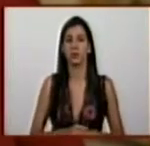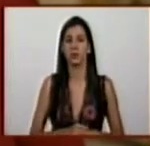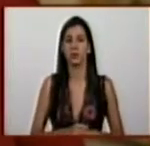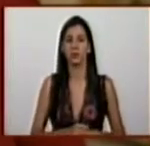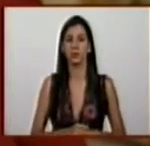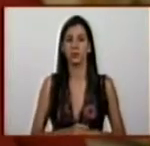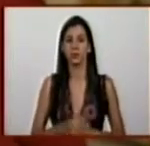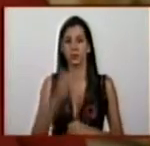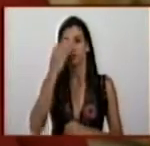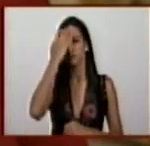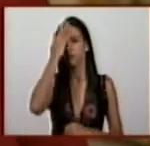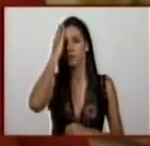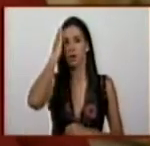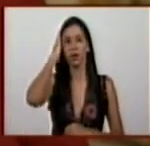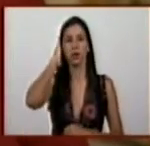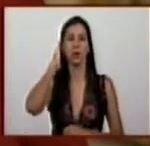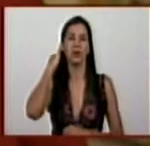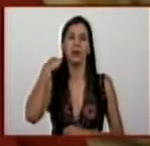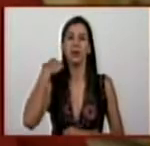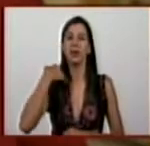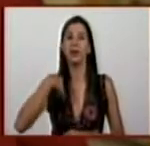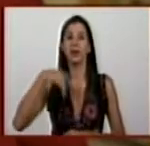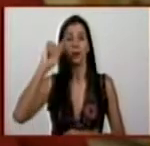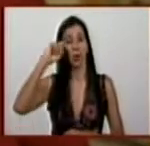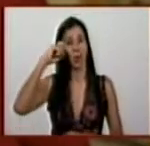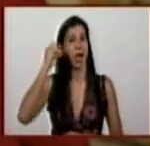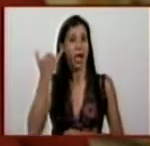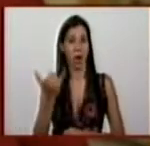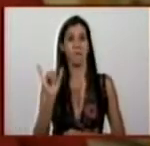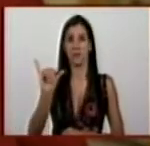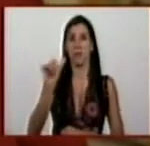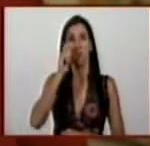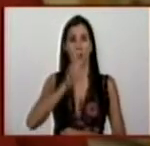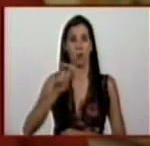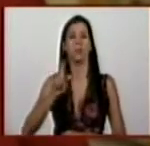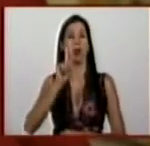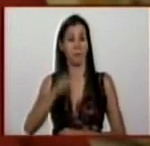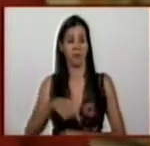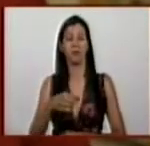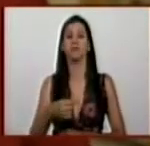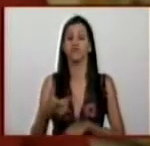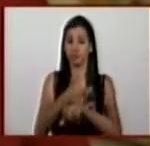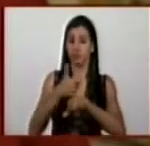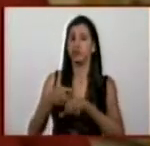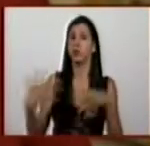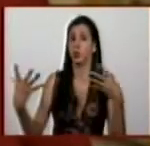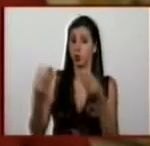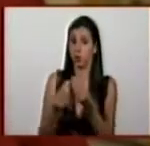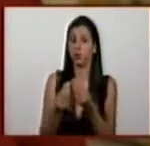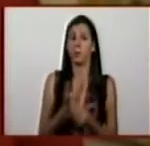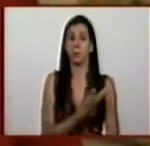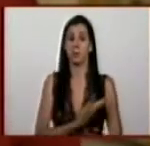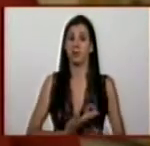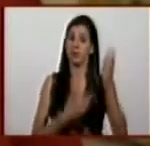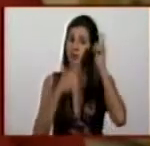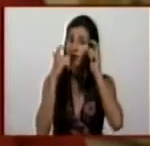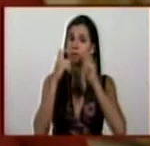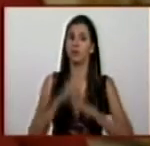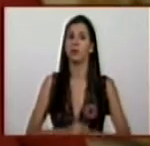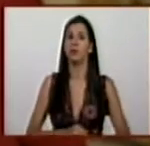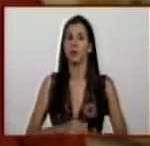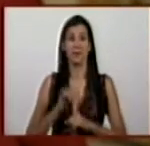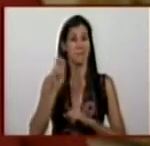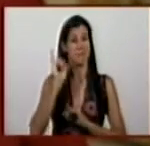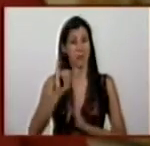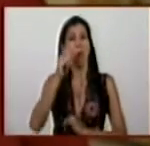de estos decretos leyes, porque recordemos que ahora el pueblo también gobierna junto con el presidente y legisla